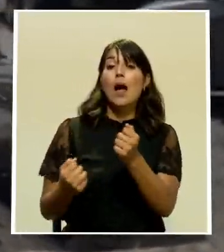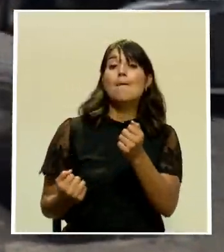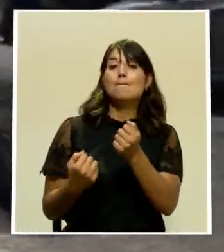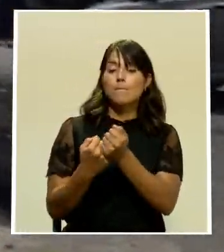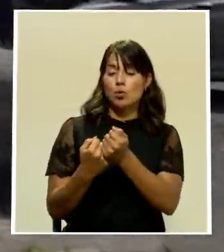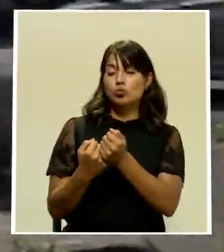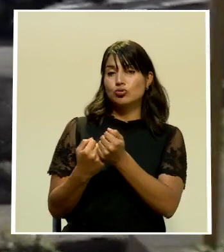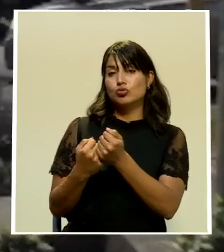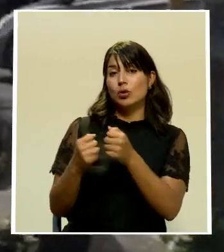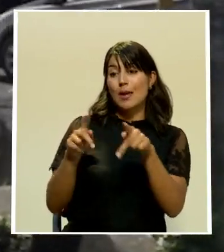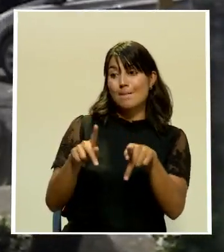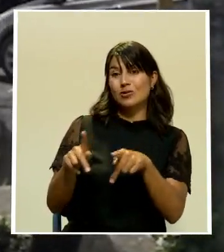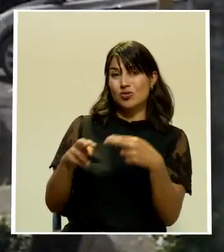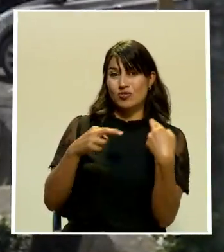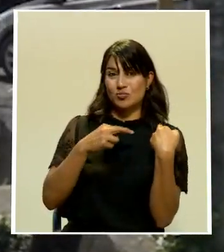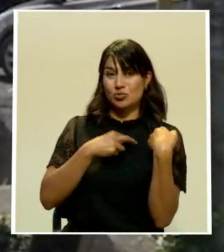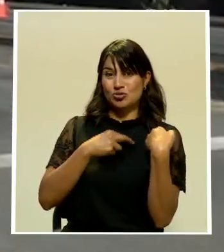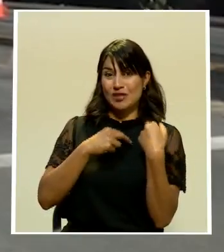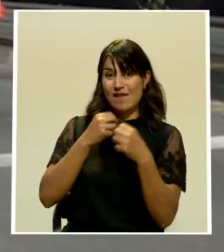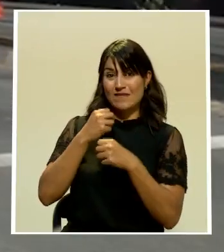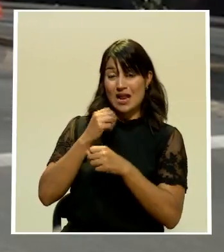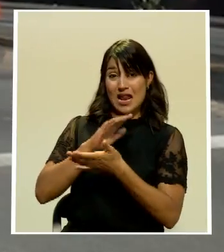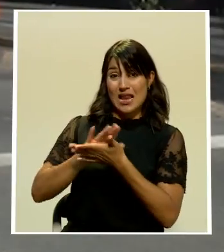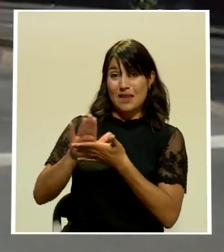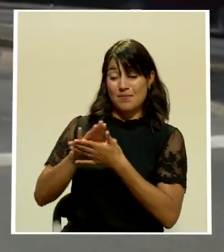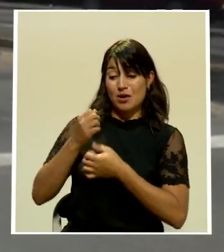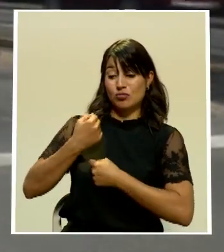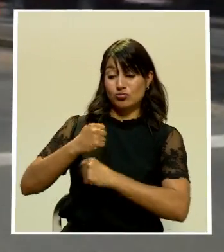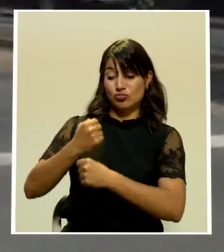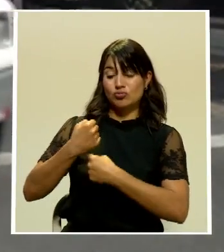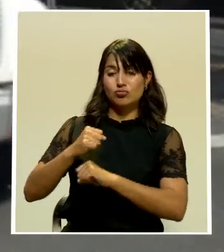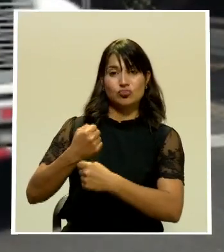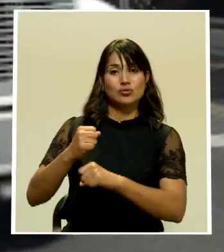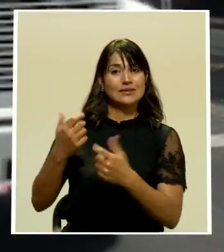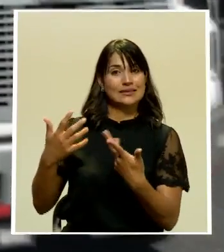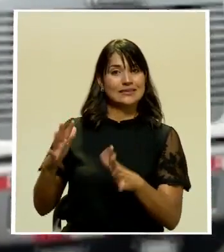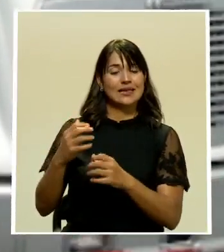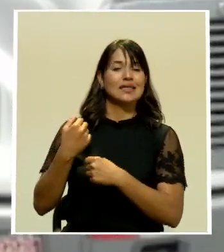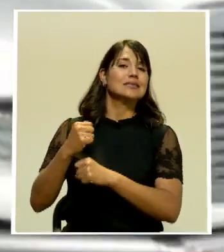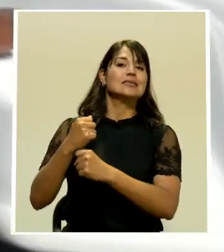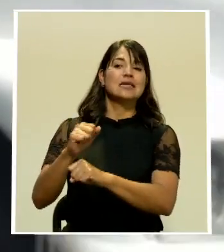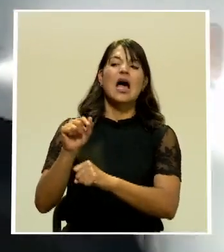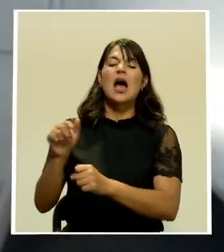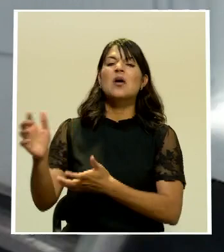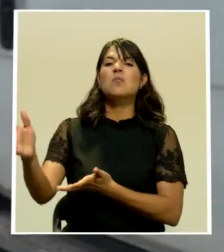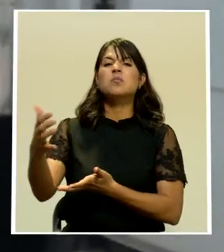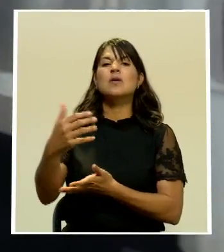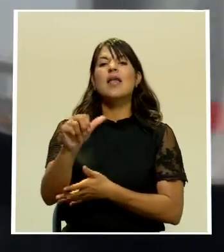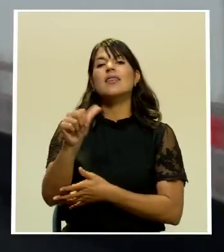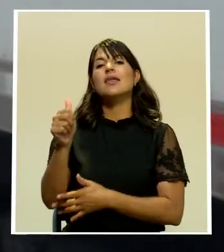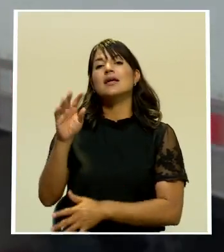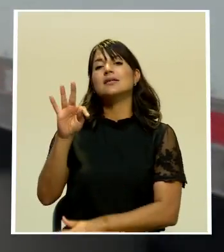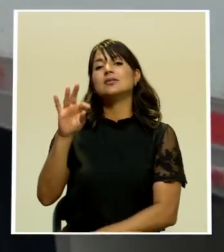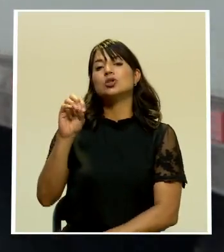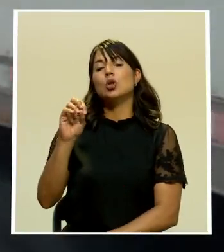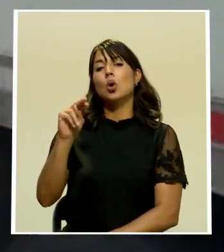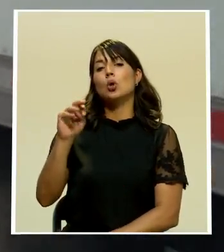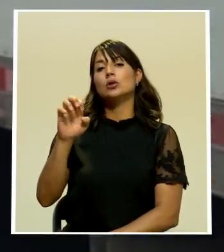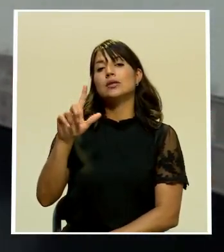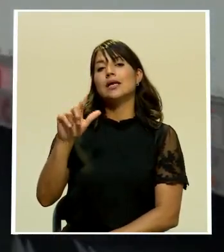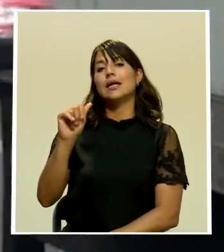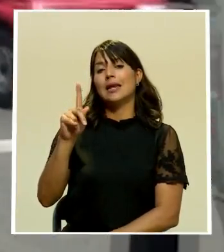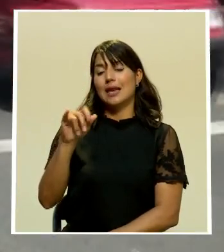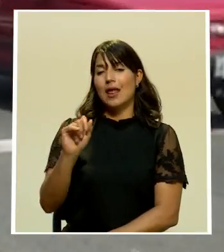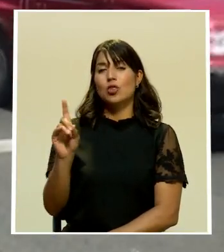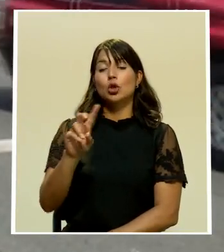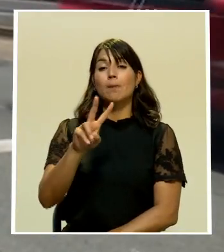de aseo de vías, se encargó de limpiar los puntos donde se realizaron los bloqueos, donde se recolectaron alrededor de 10 toneladas. Se trató de los puntos en